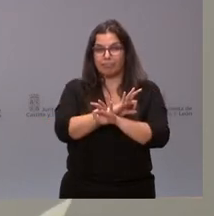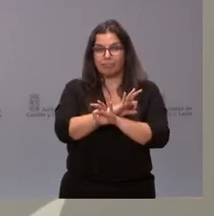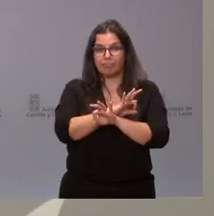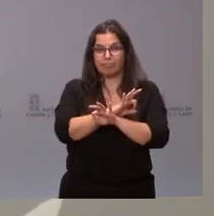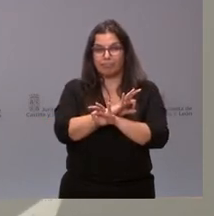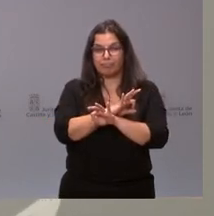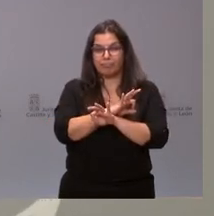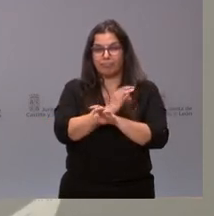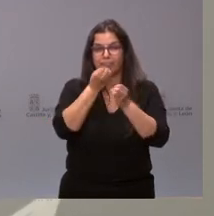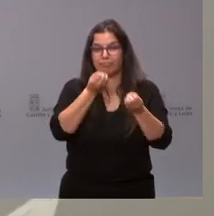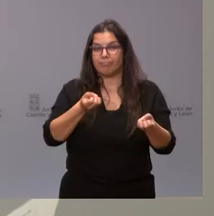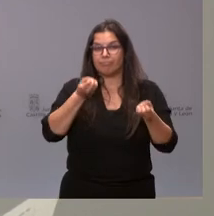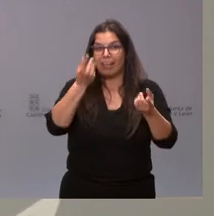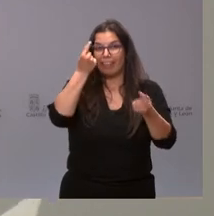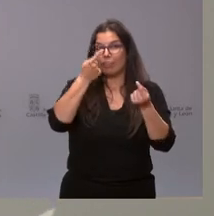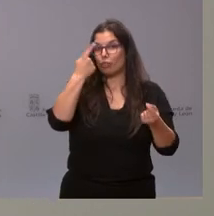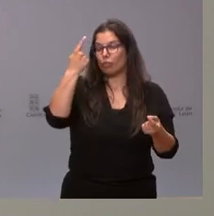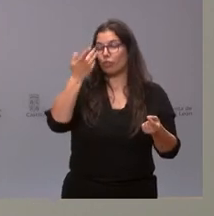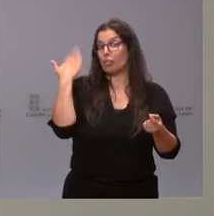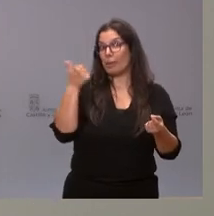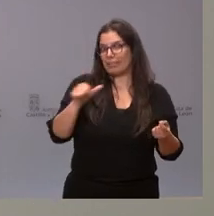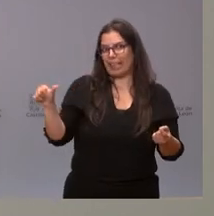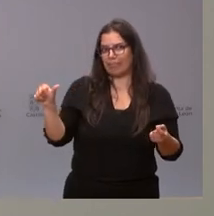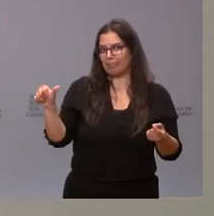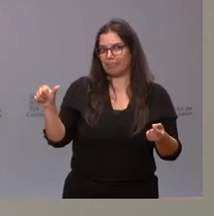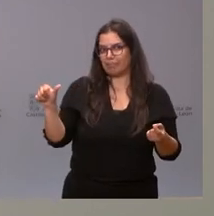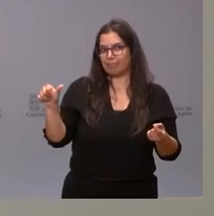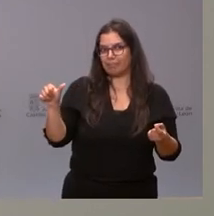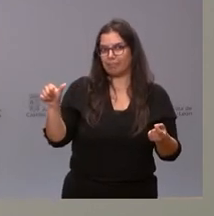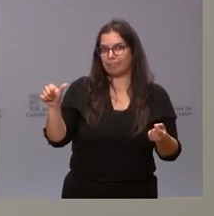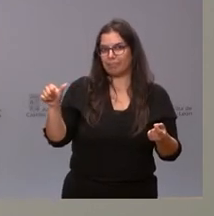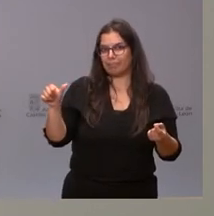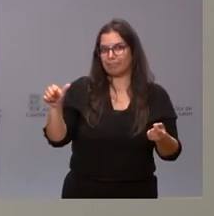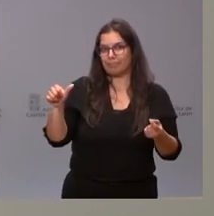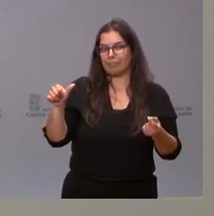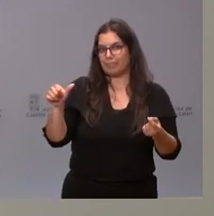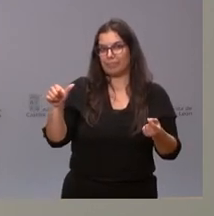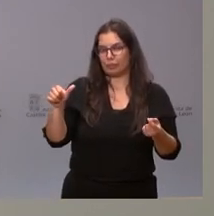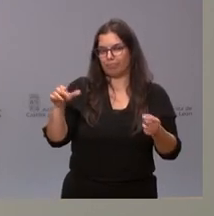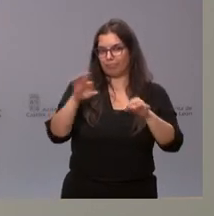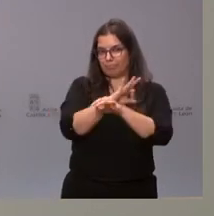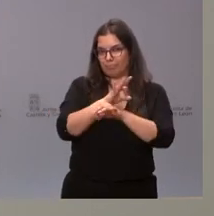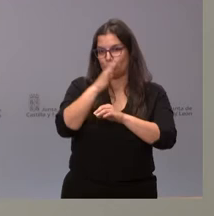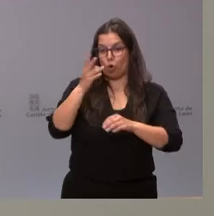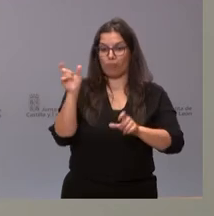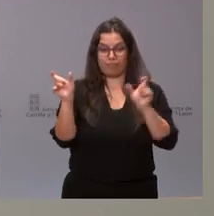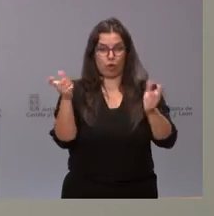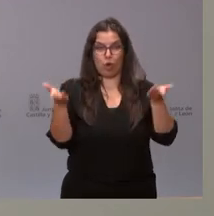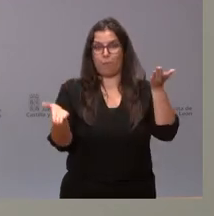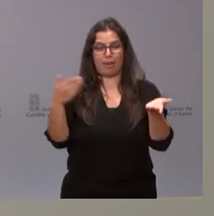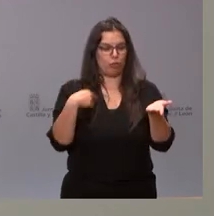de la semana anterior, que lo tenía aquí, que tenemos comparativos. Por ser precisos y